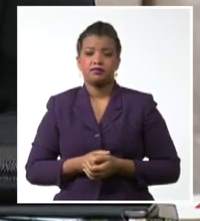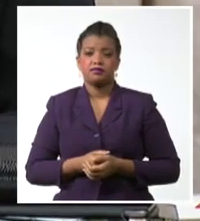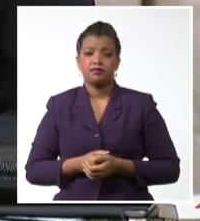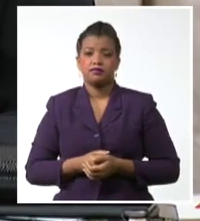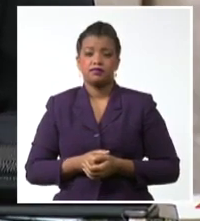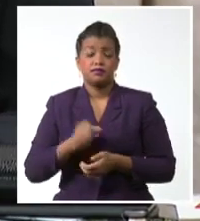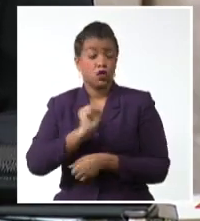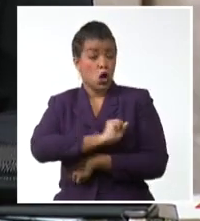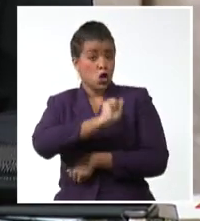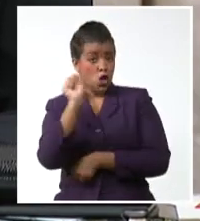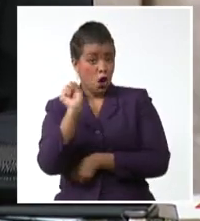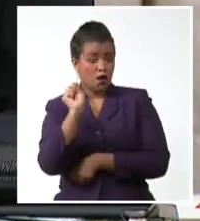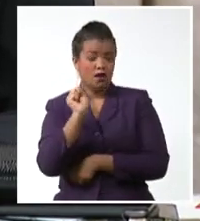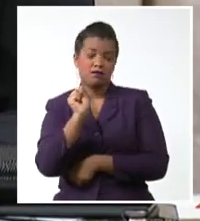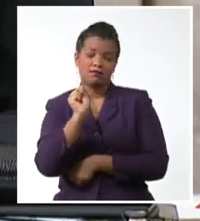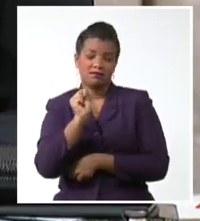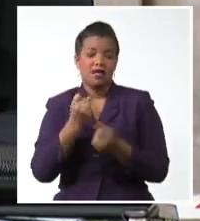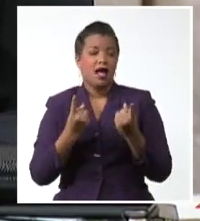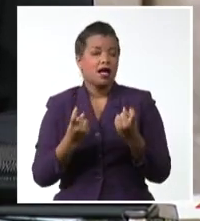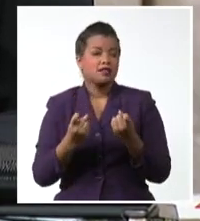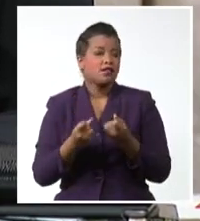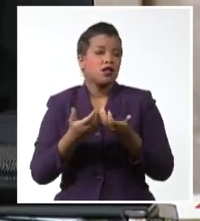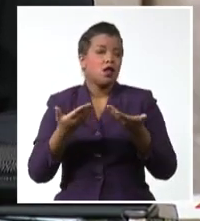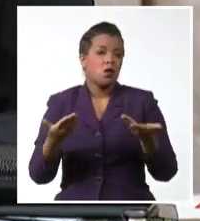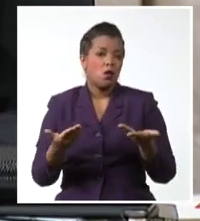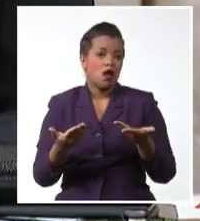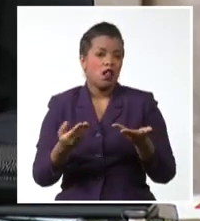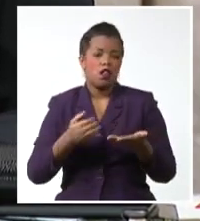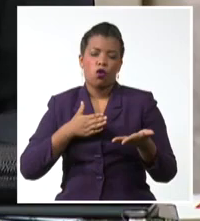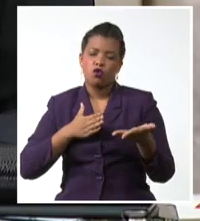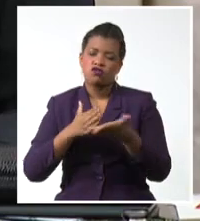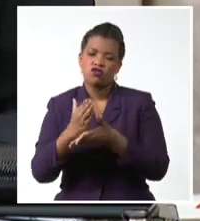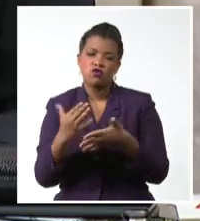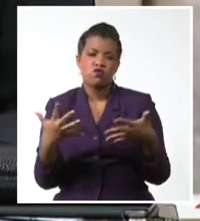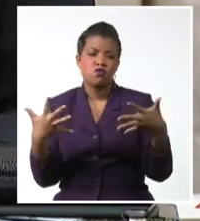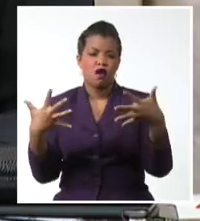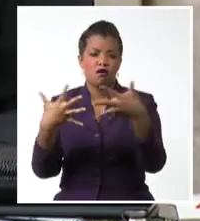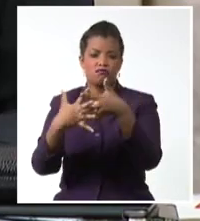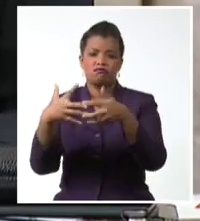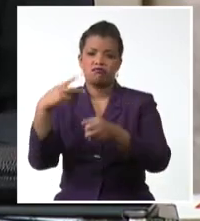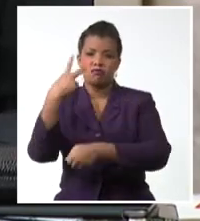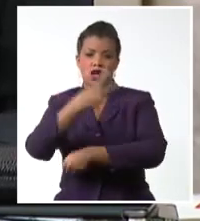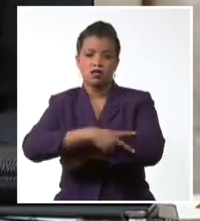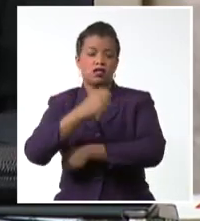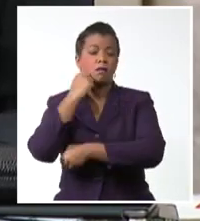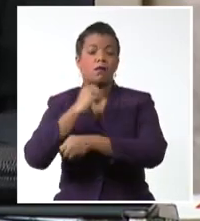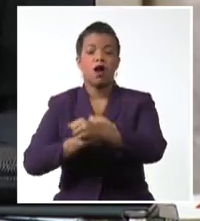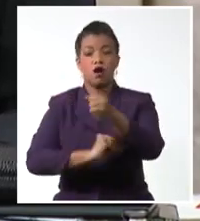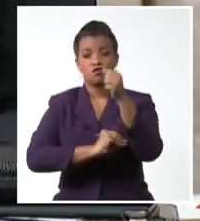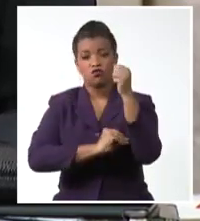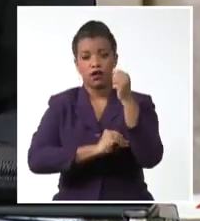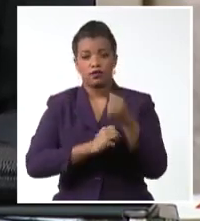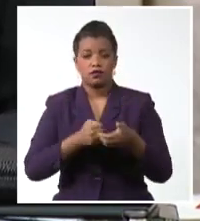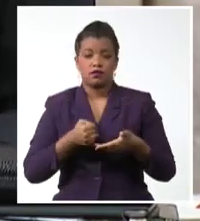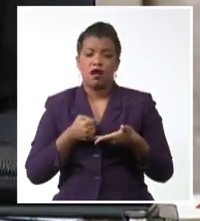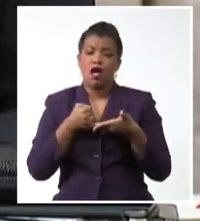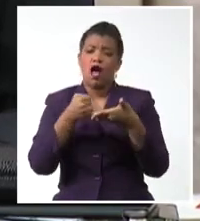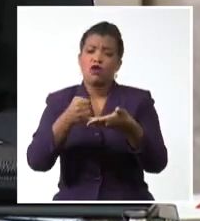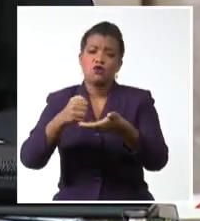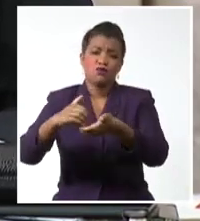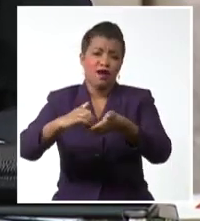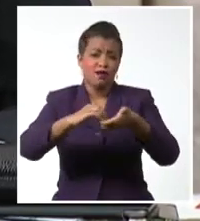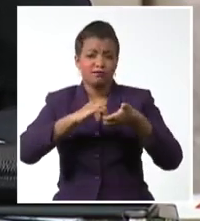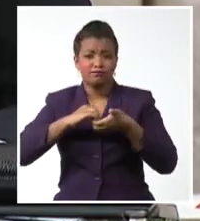indispensable continuar apostando por un multilateralismo renovado y fortalecido por la cooperación solidaria